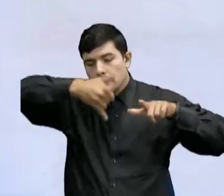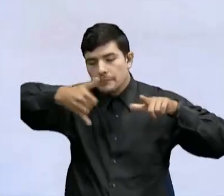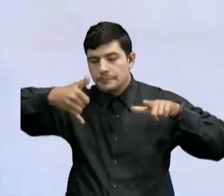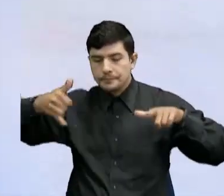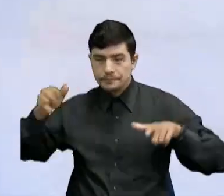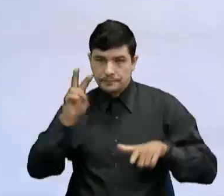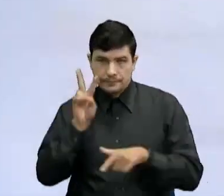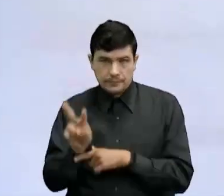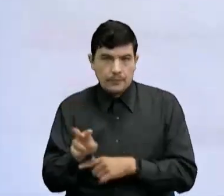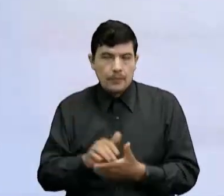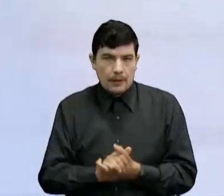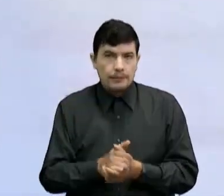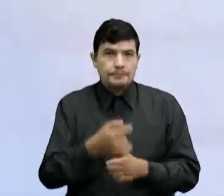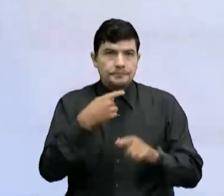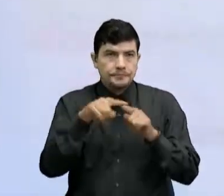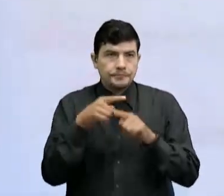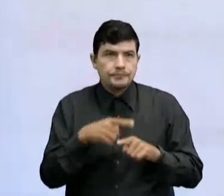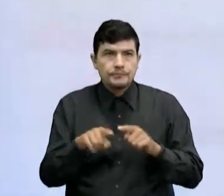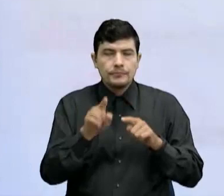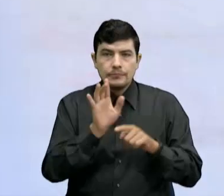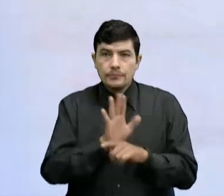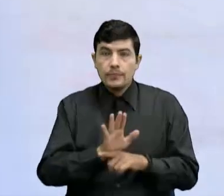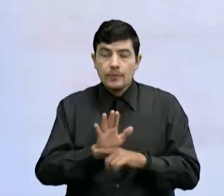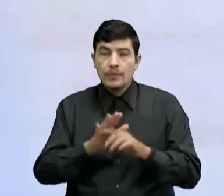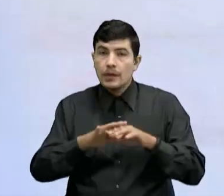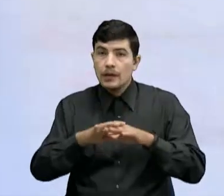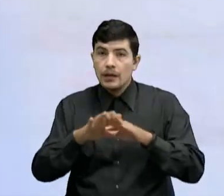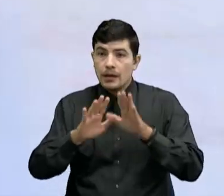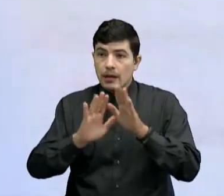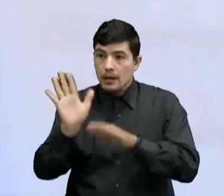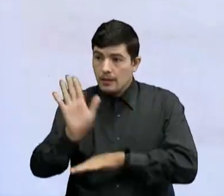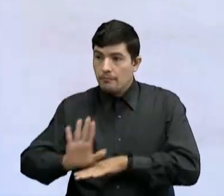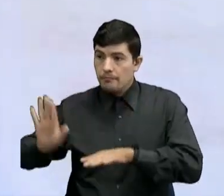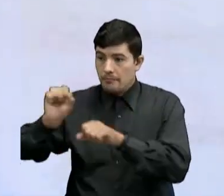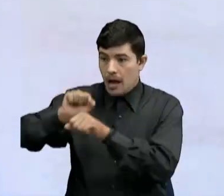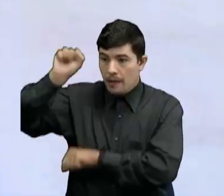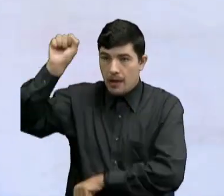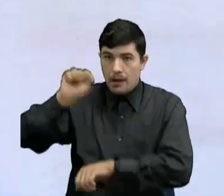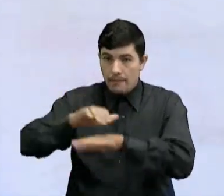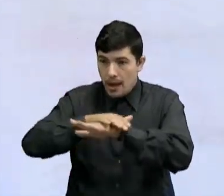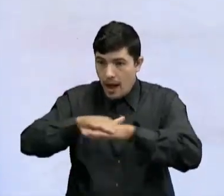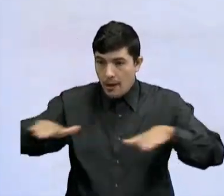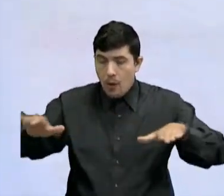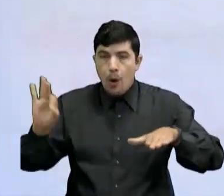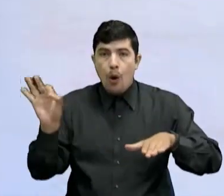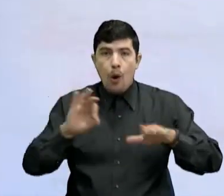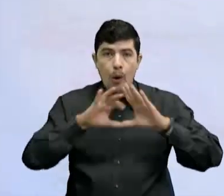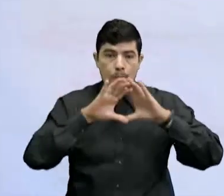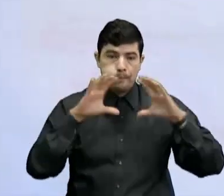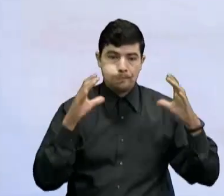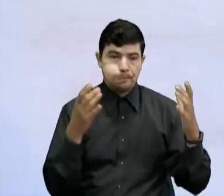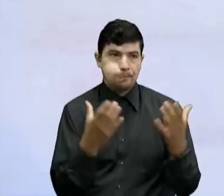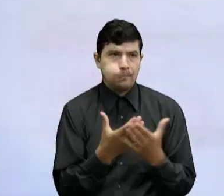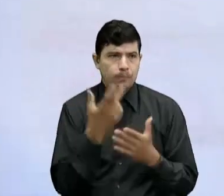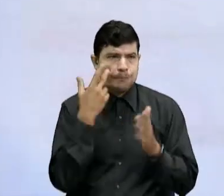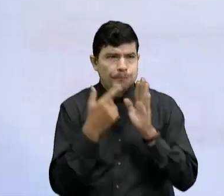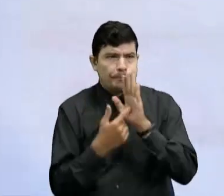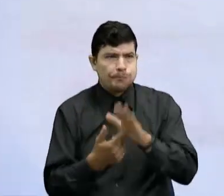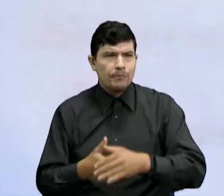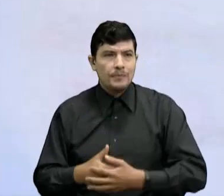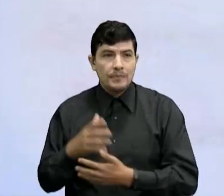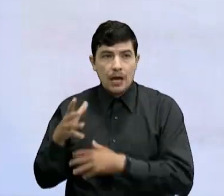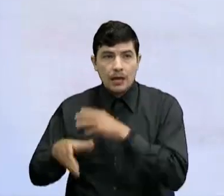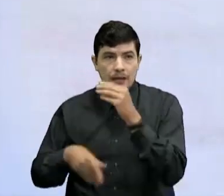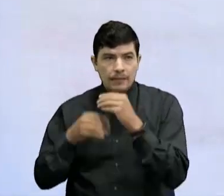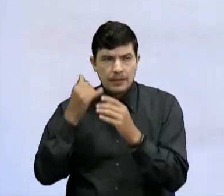lugares Los mapas planos Los mapas esféricos Como nuestro globo terráqueo Y hoy me traje Un mapa que encontré En